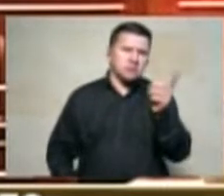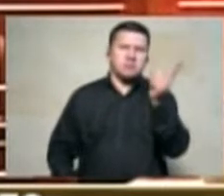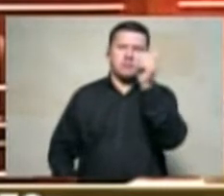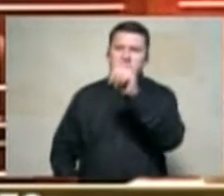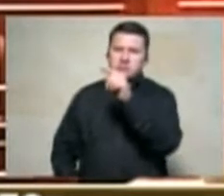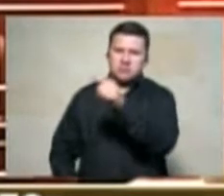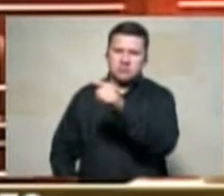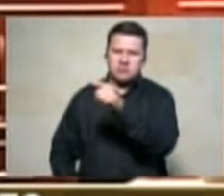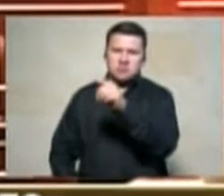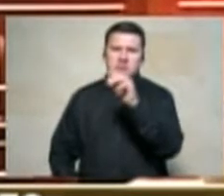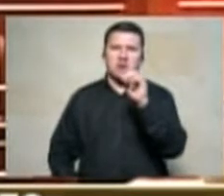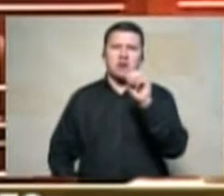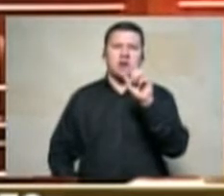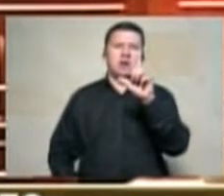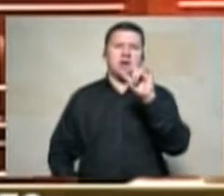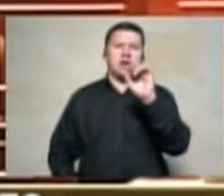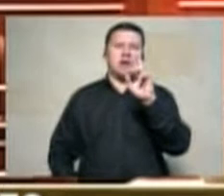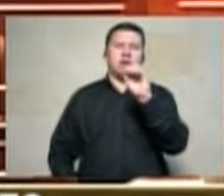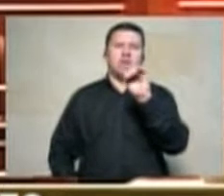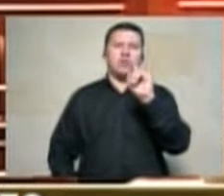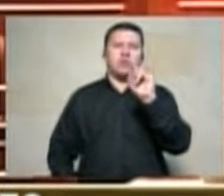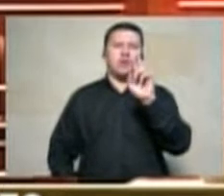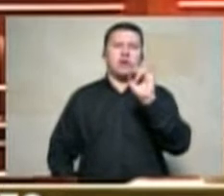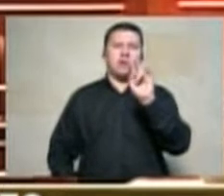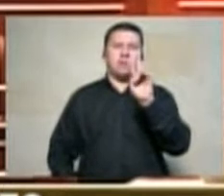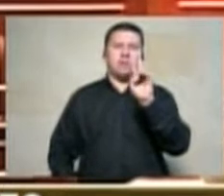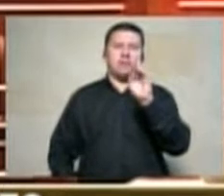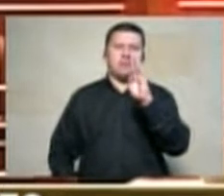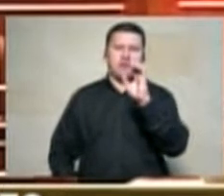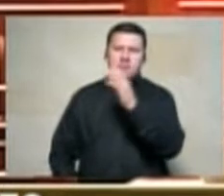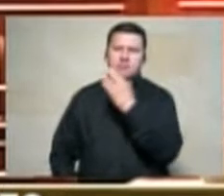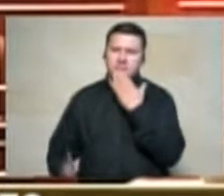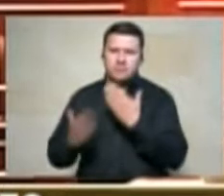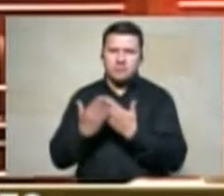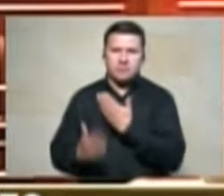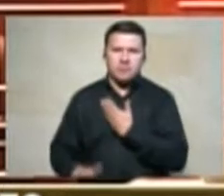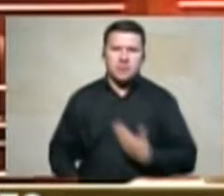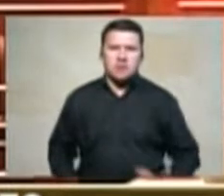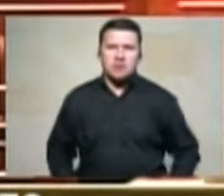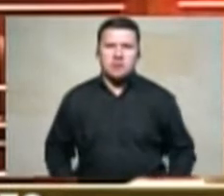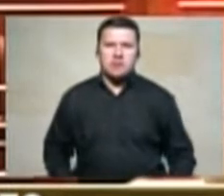representante Alirio Uribe muchas gracias señor presidente